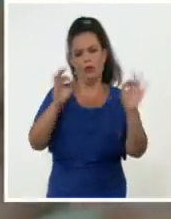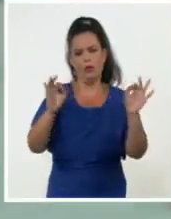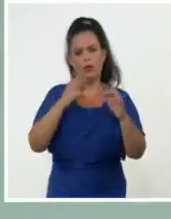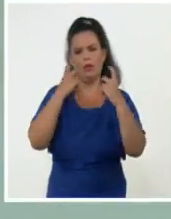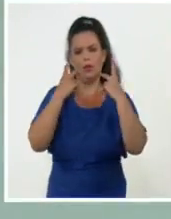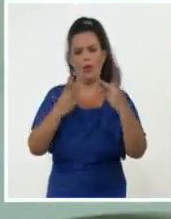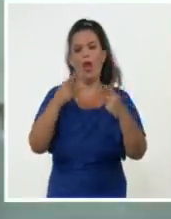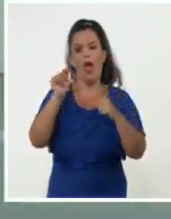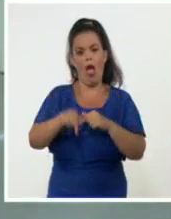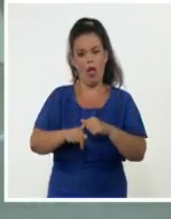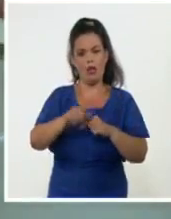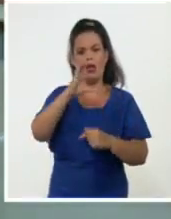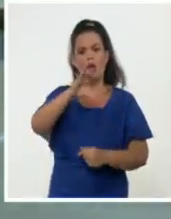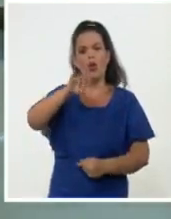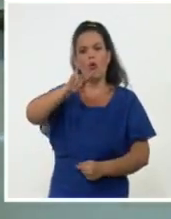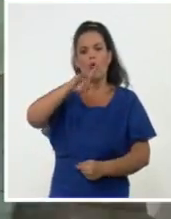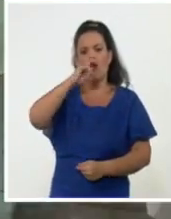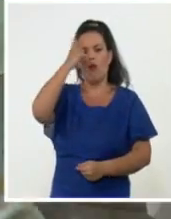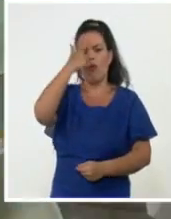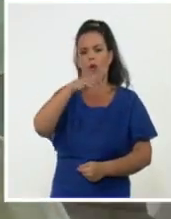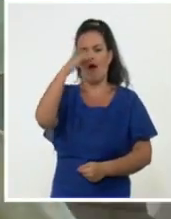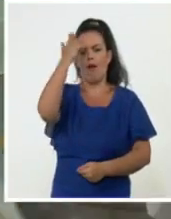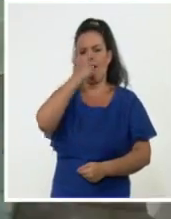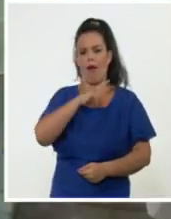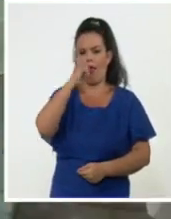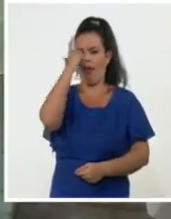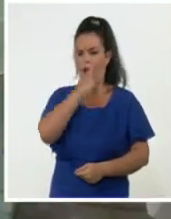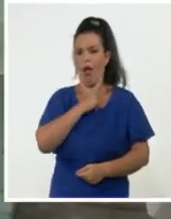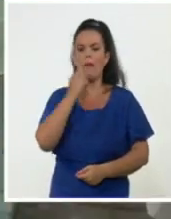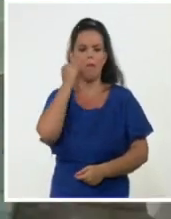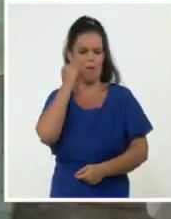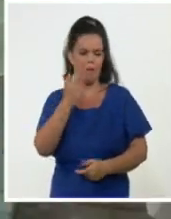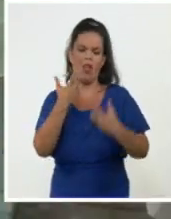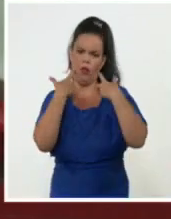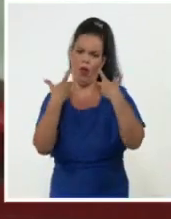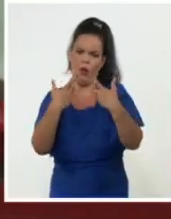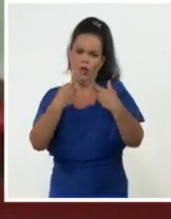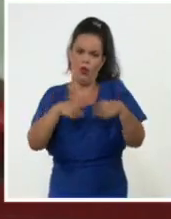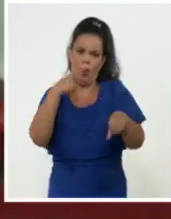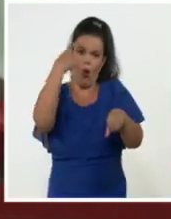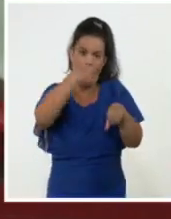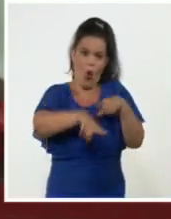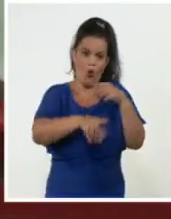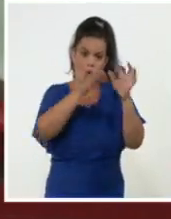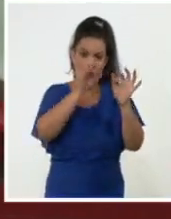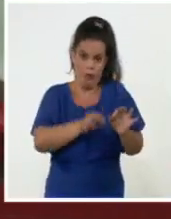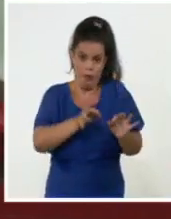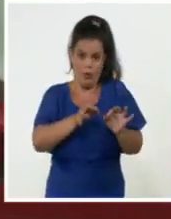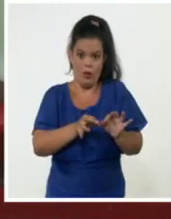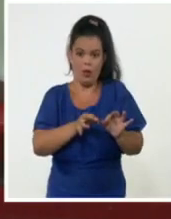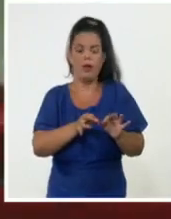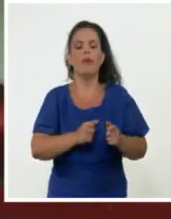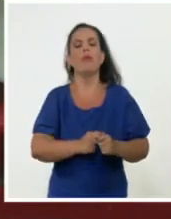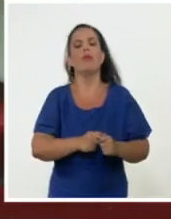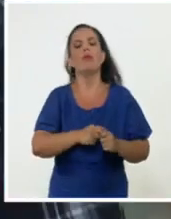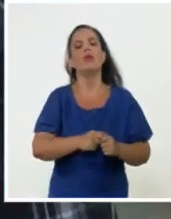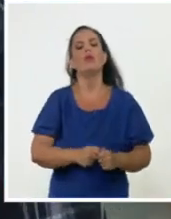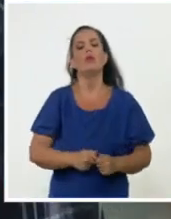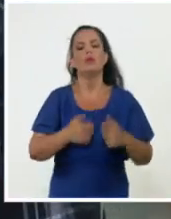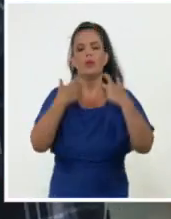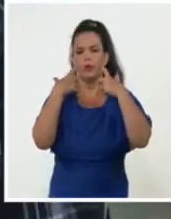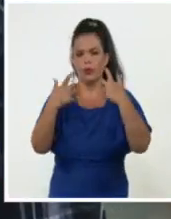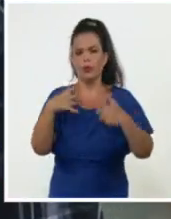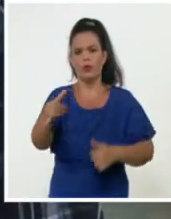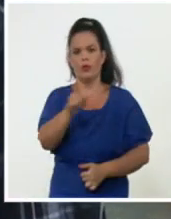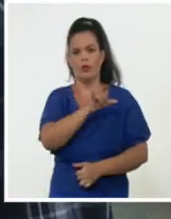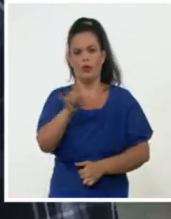Manuel Márquez, también de la capital, mantiene una producción seriada que llega a todos los centros de este tipo en el país. Se